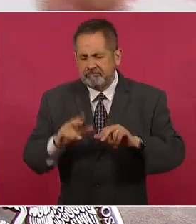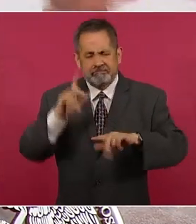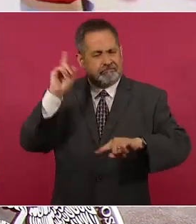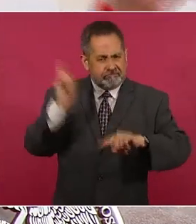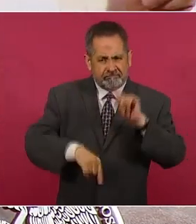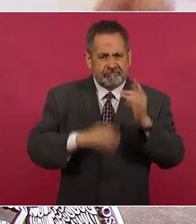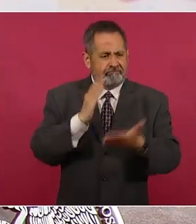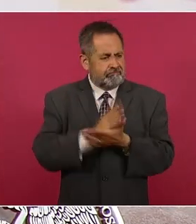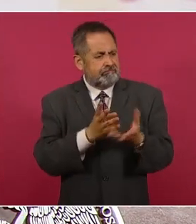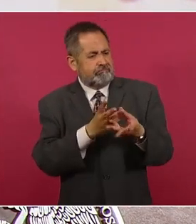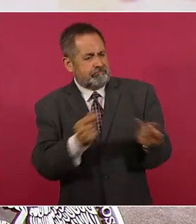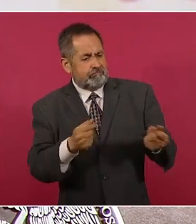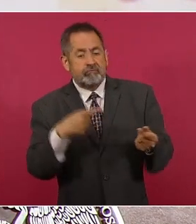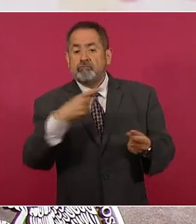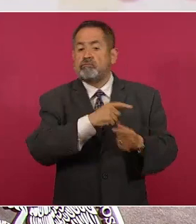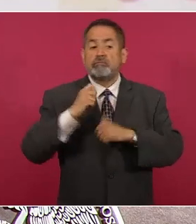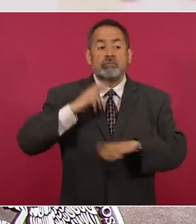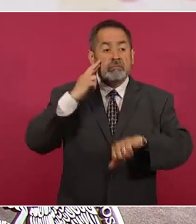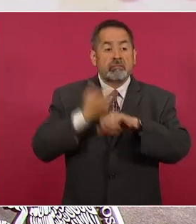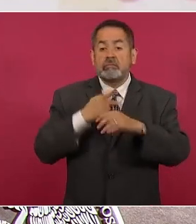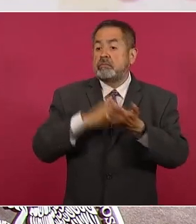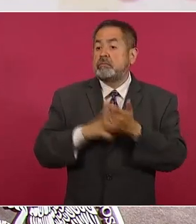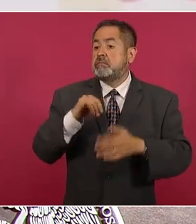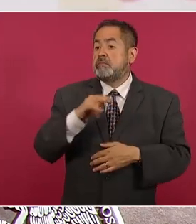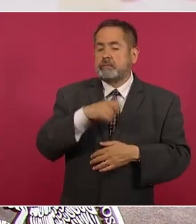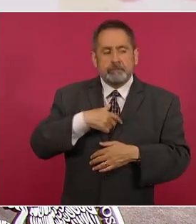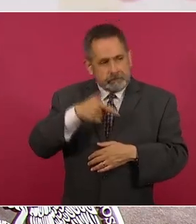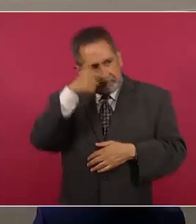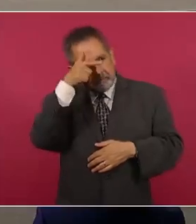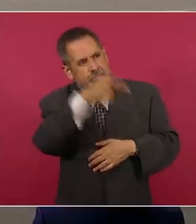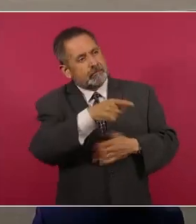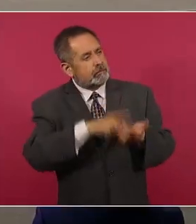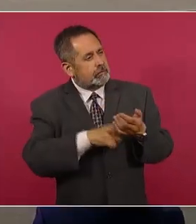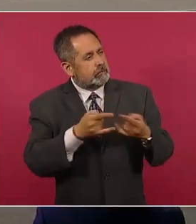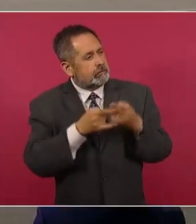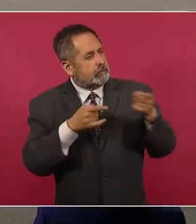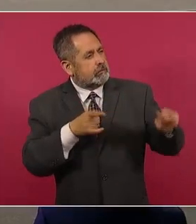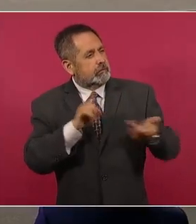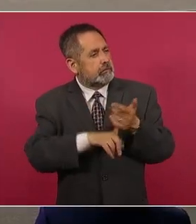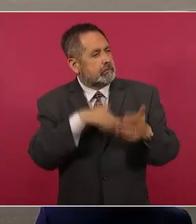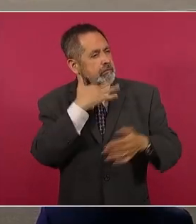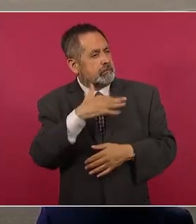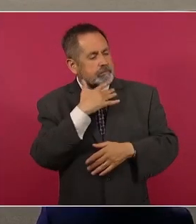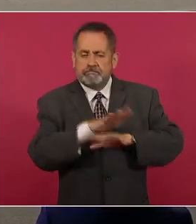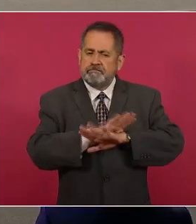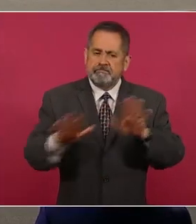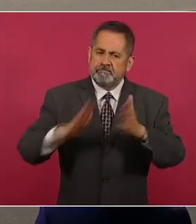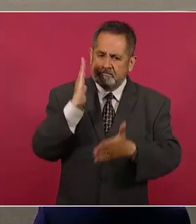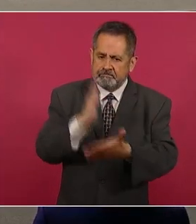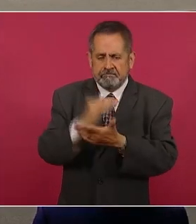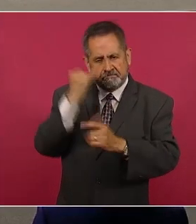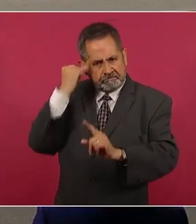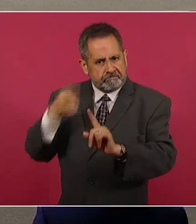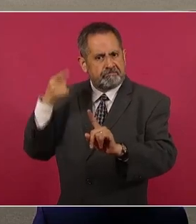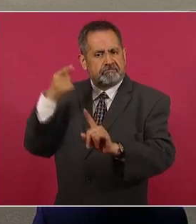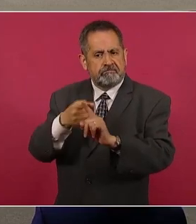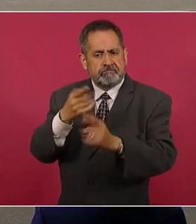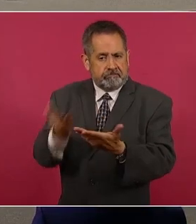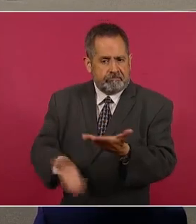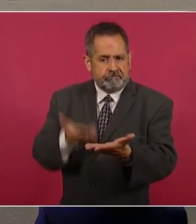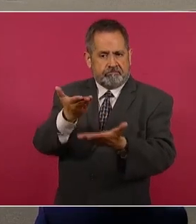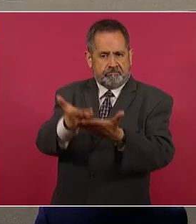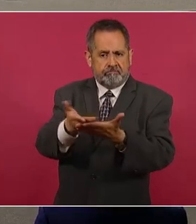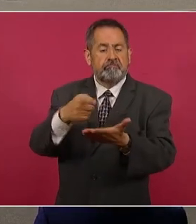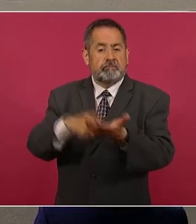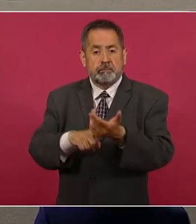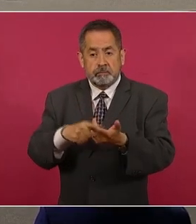o desde la autoridad electoral, como a veces hemos tenido en la historia política del país. Esa es la propuesta y que estará